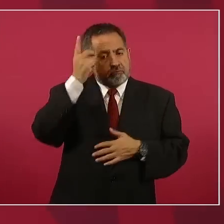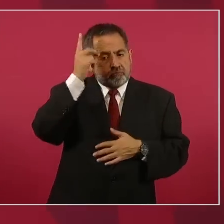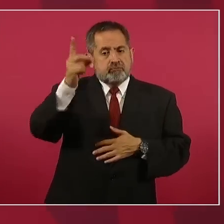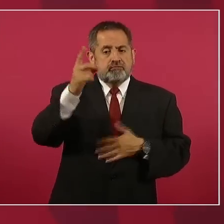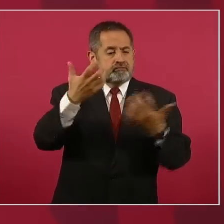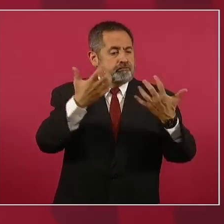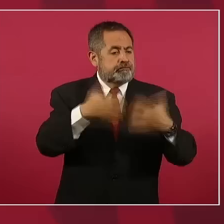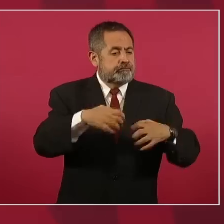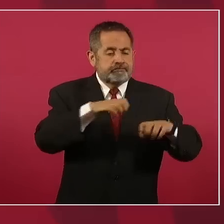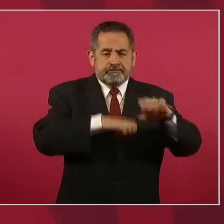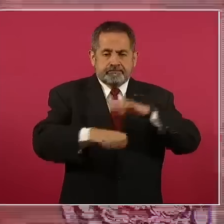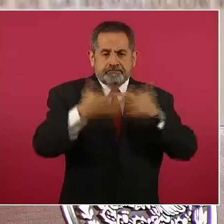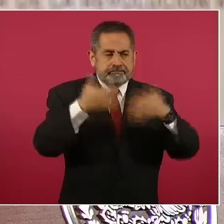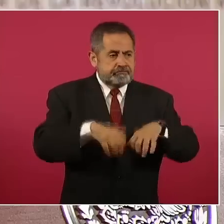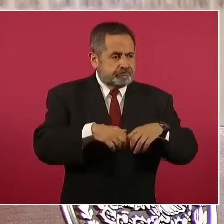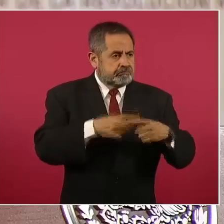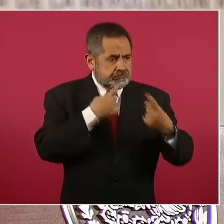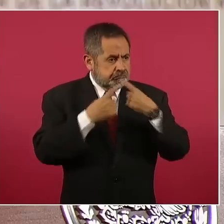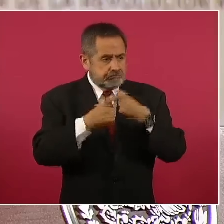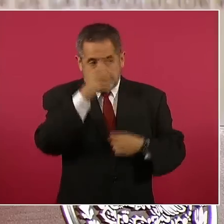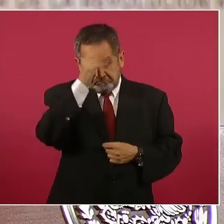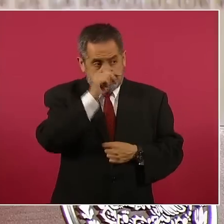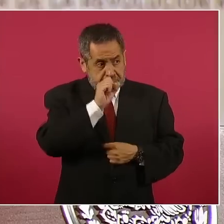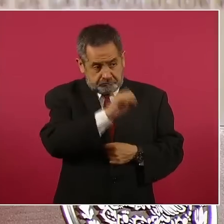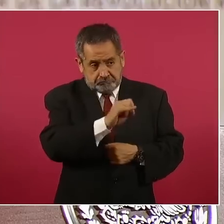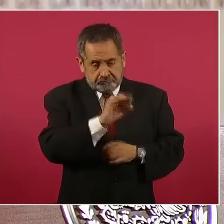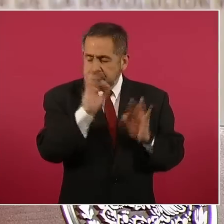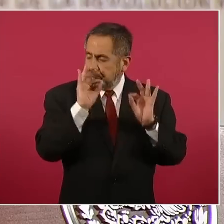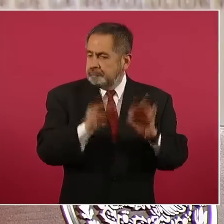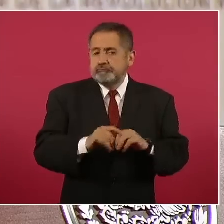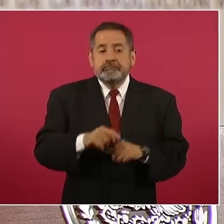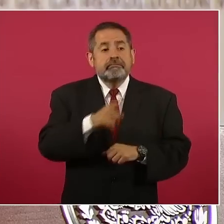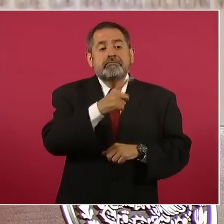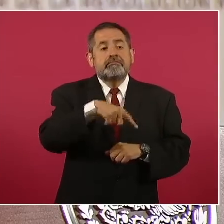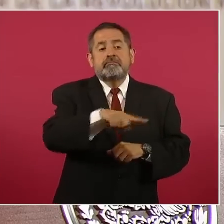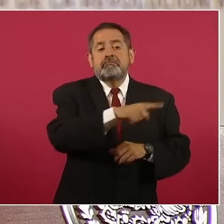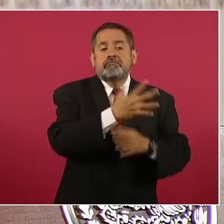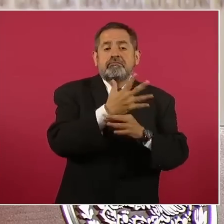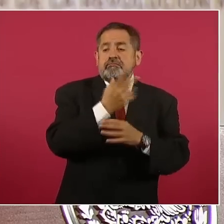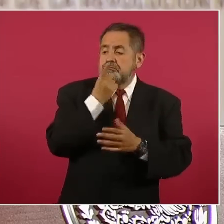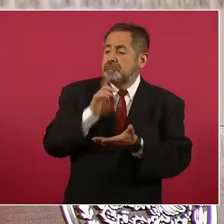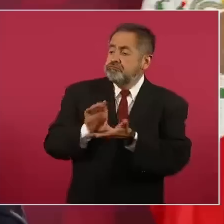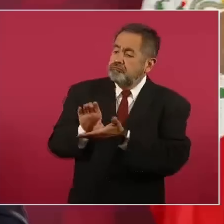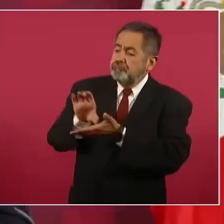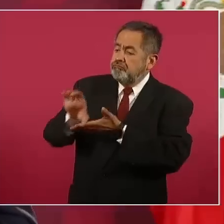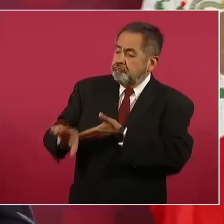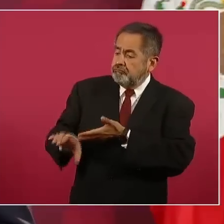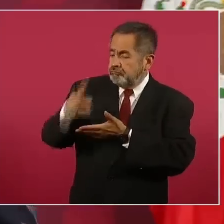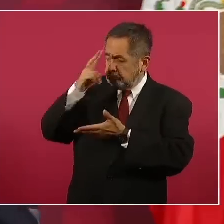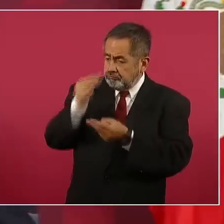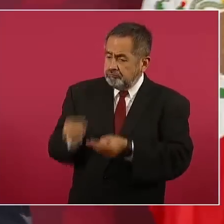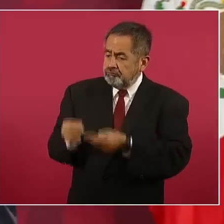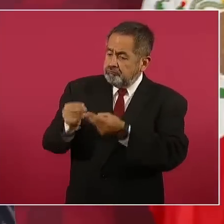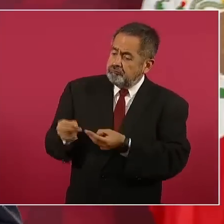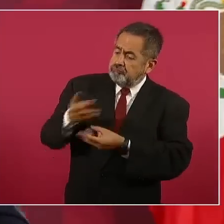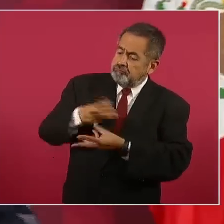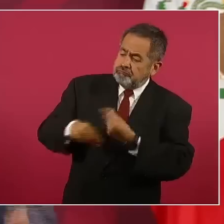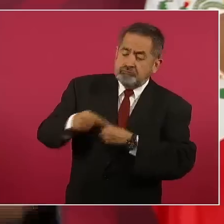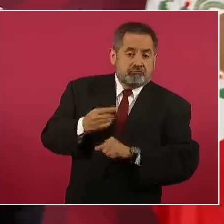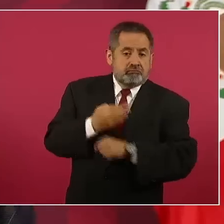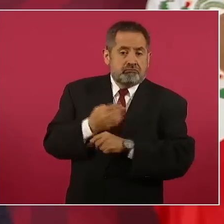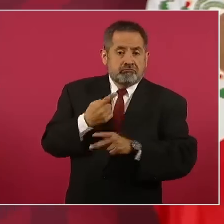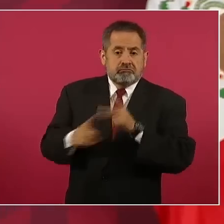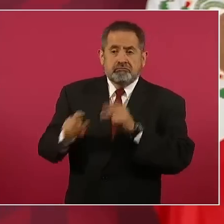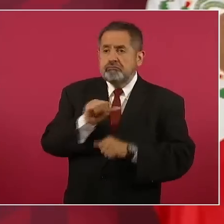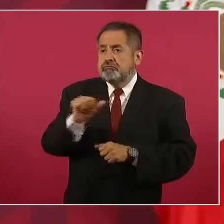que van a invertir hasta el 2024, desde ahora